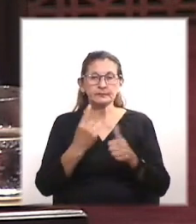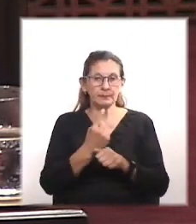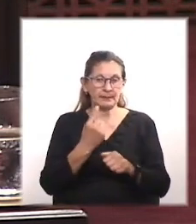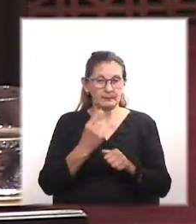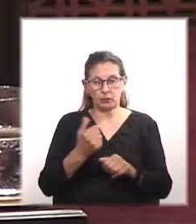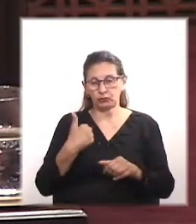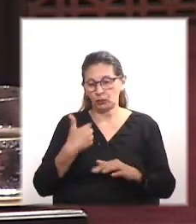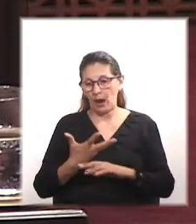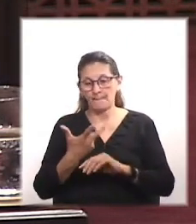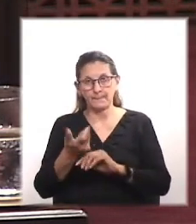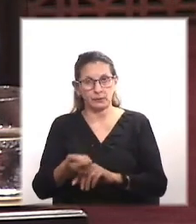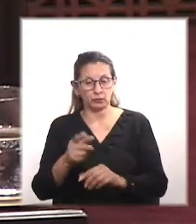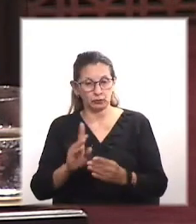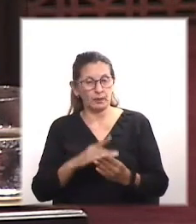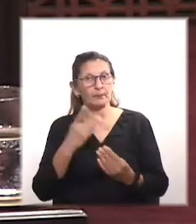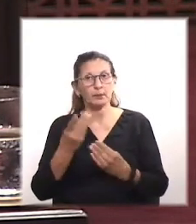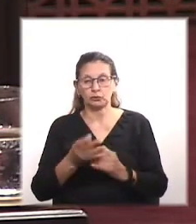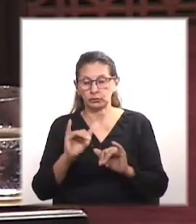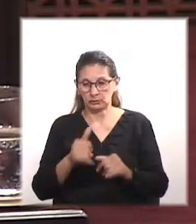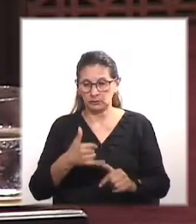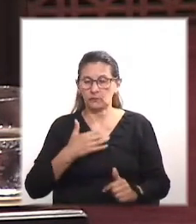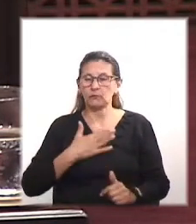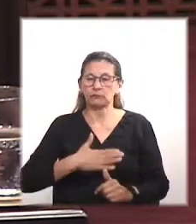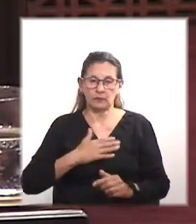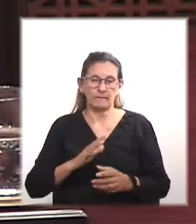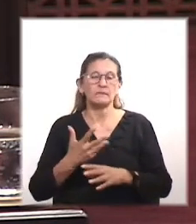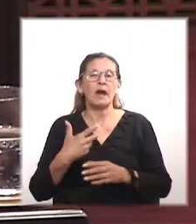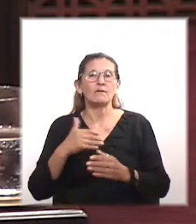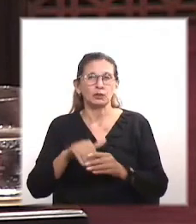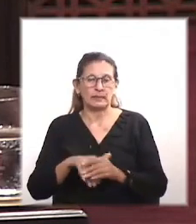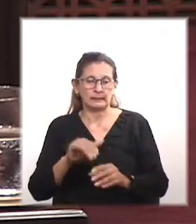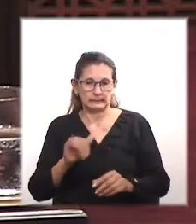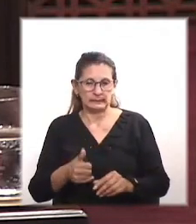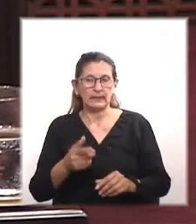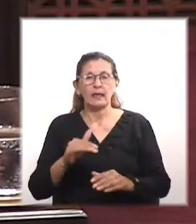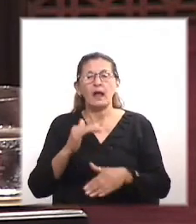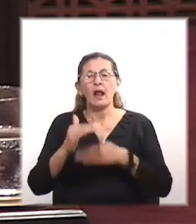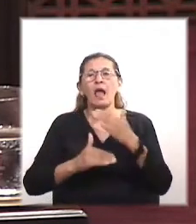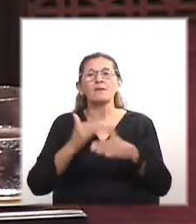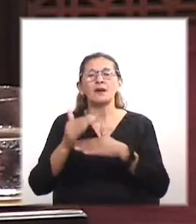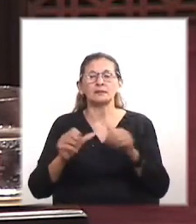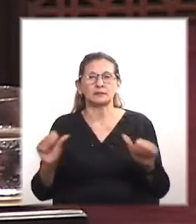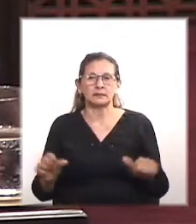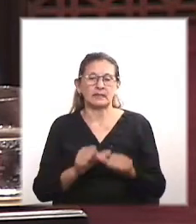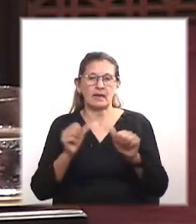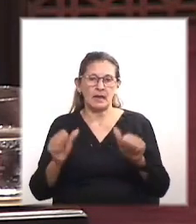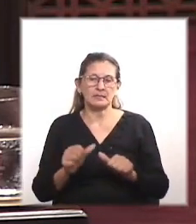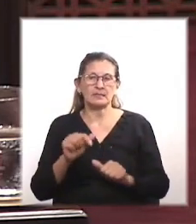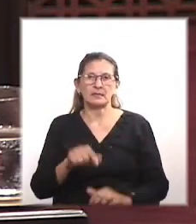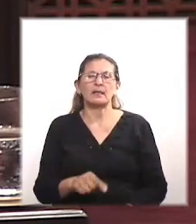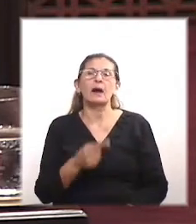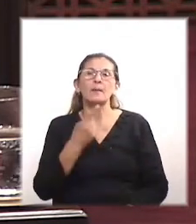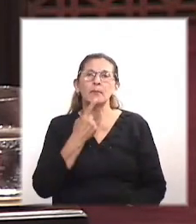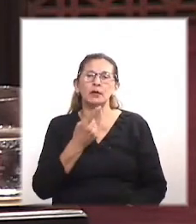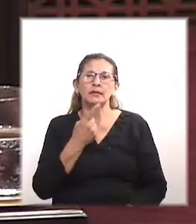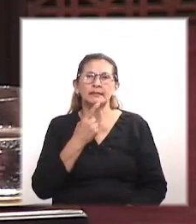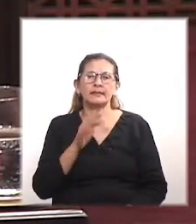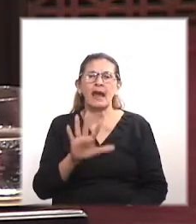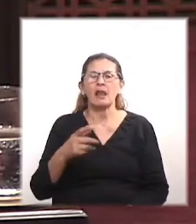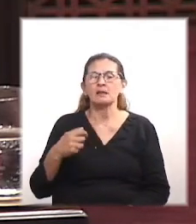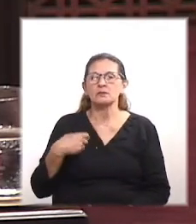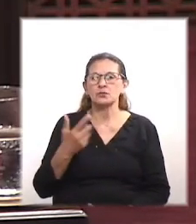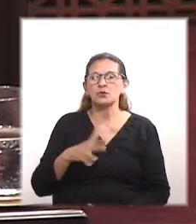que apoyo totalmente el proyecto, lo vamos a votar, lo vamos a apoyar, y el avance que se está desarrollando a este tipo de políticas a nivel